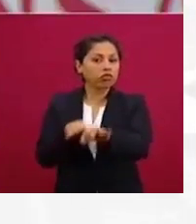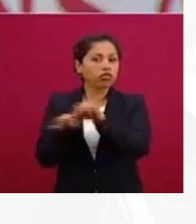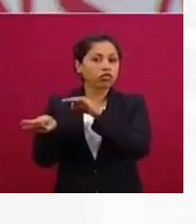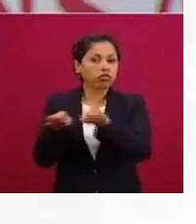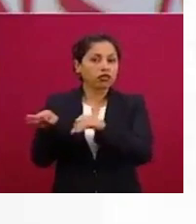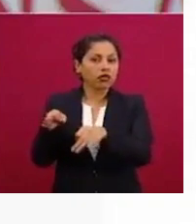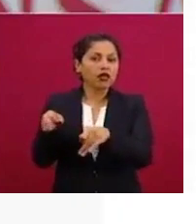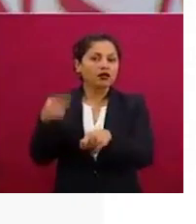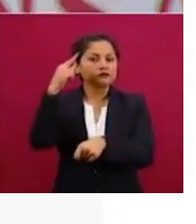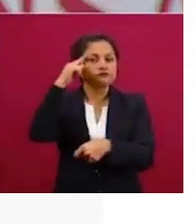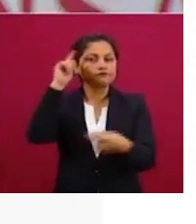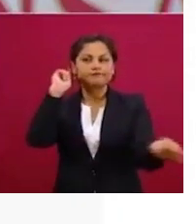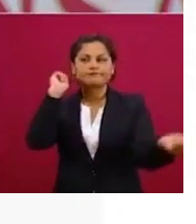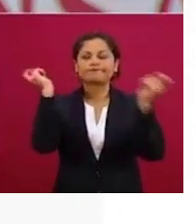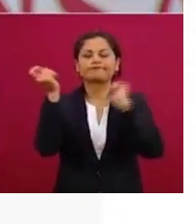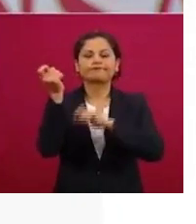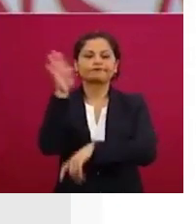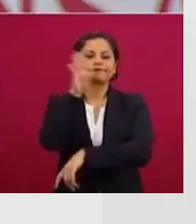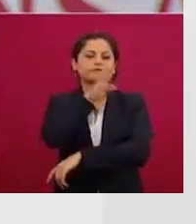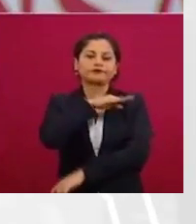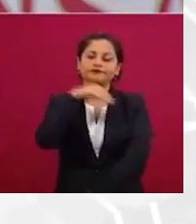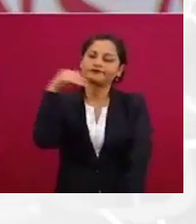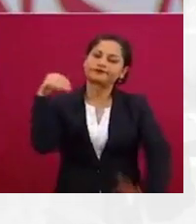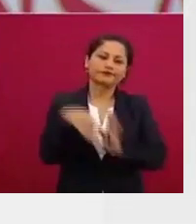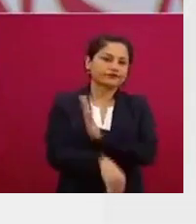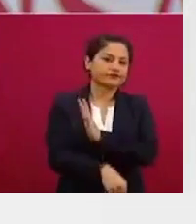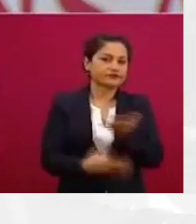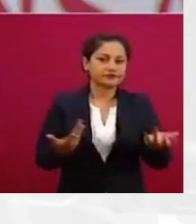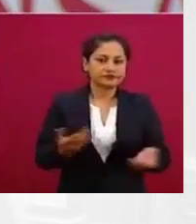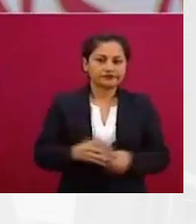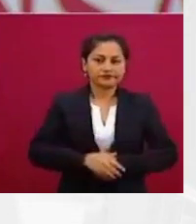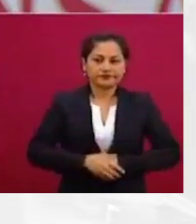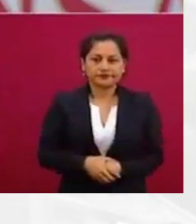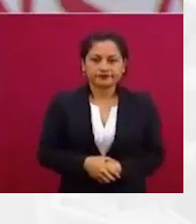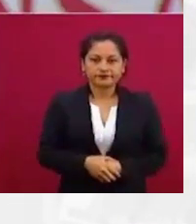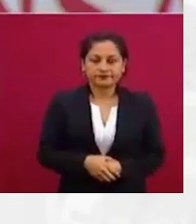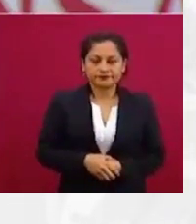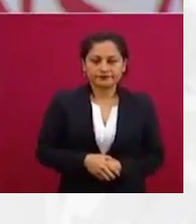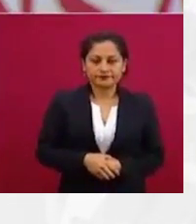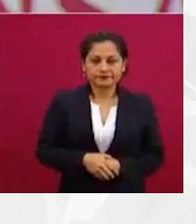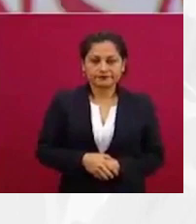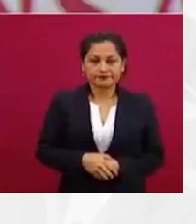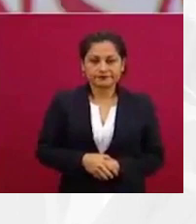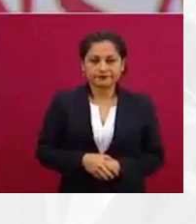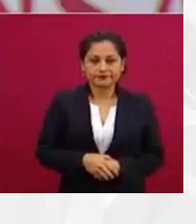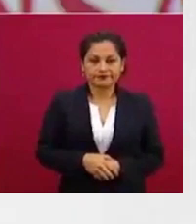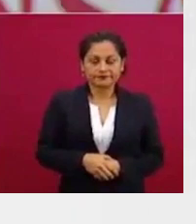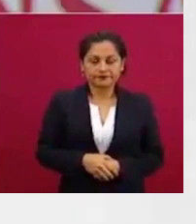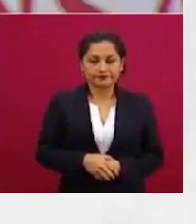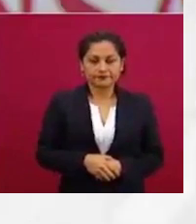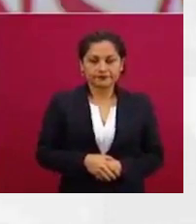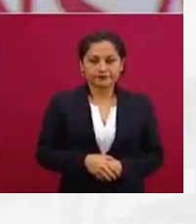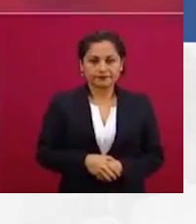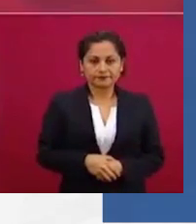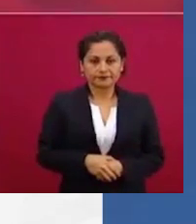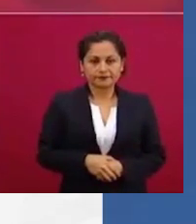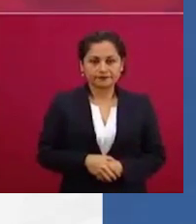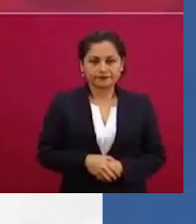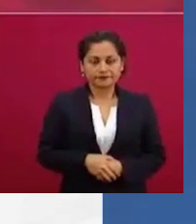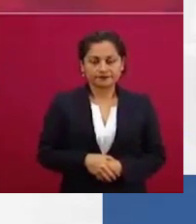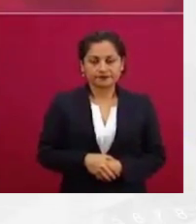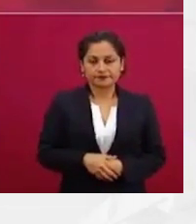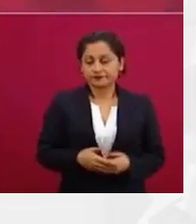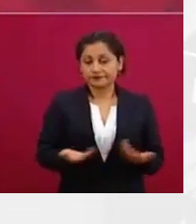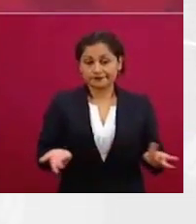anteriores, cuando fue luchador de oposición, siempre buscaba a pesos pesados, si se me permite, lenguaje en el